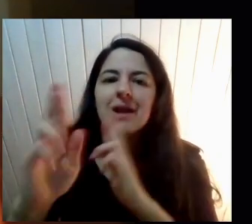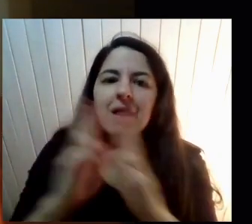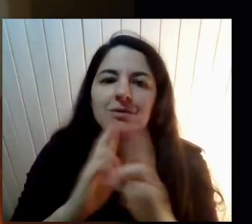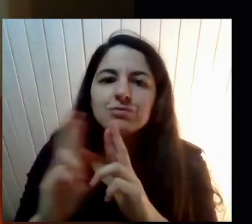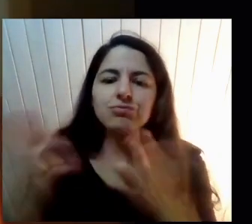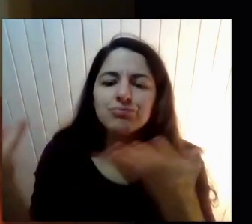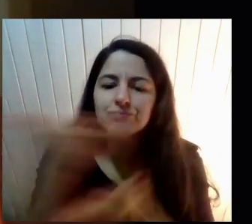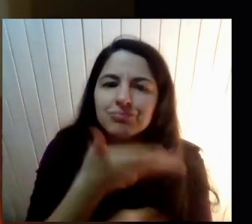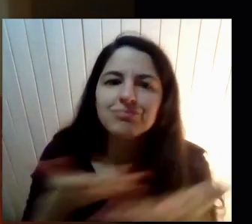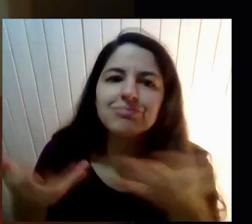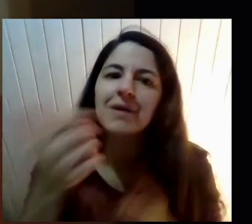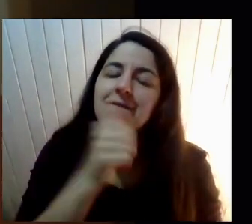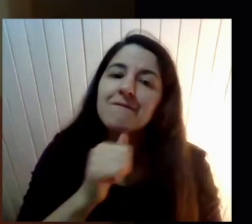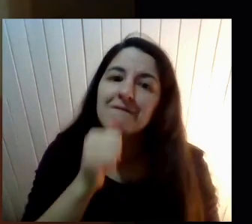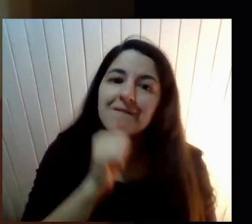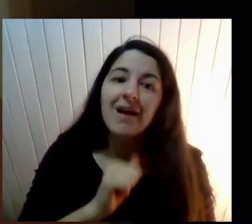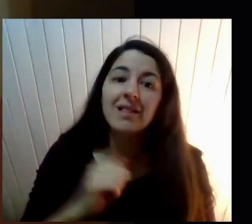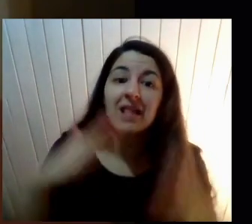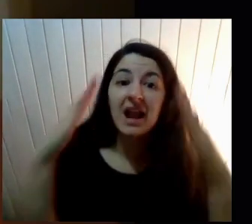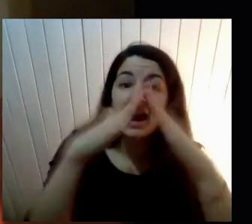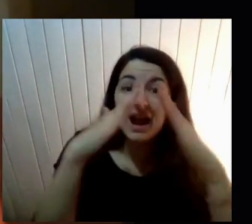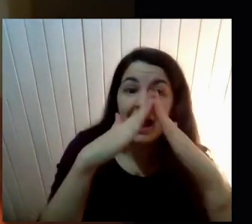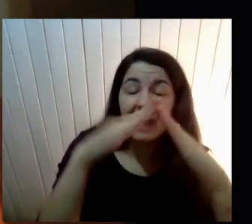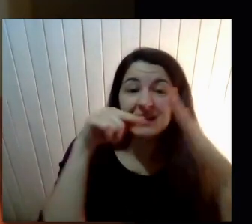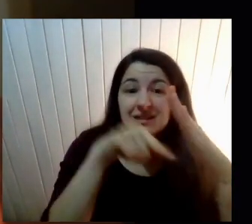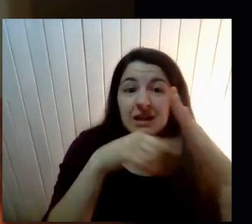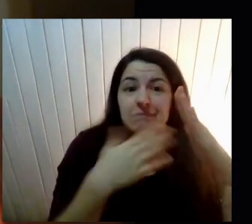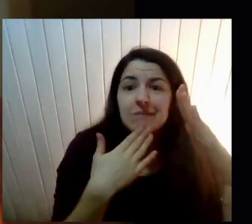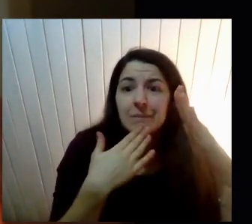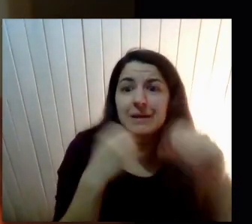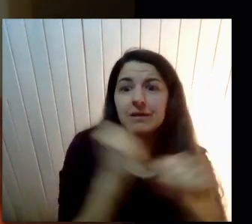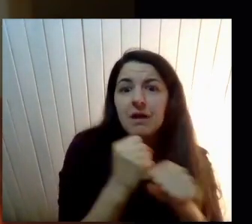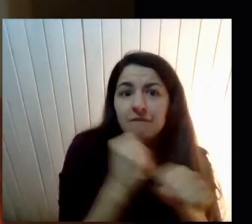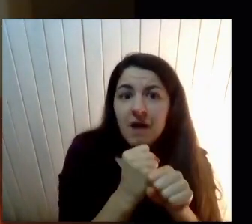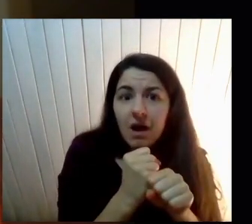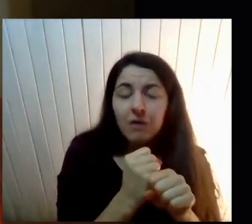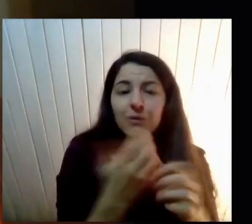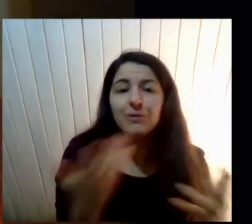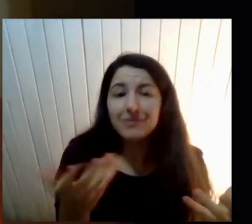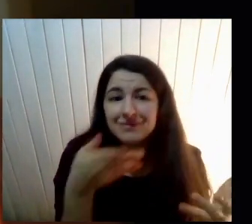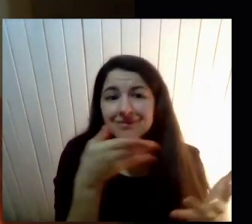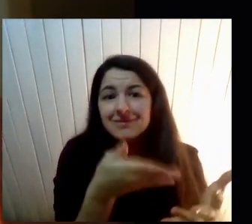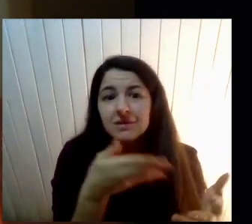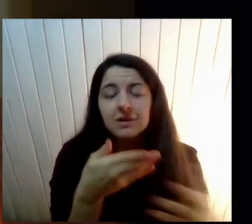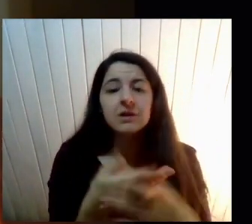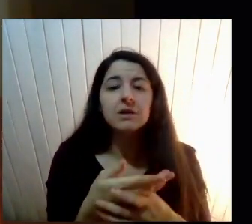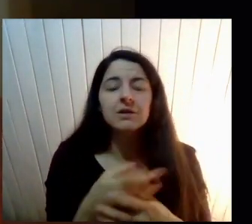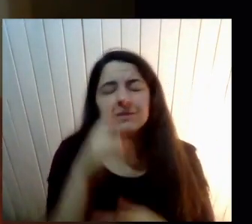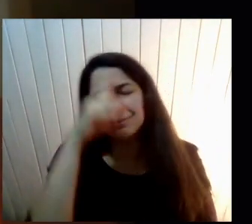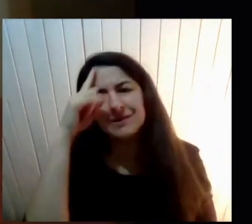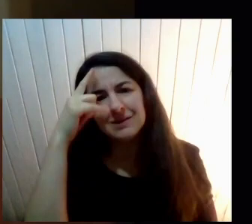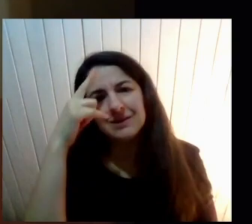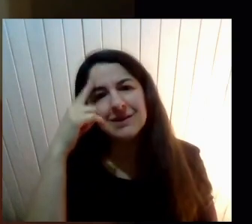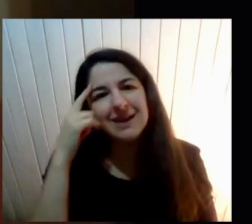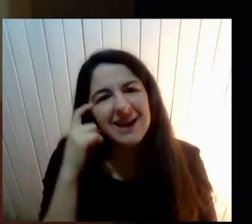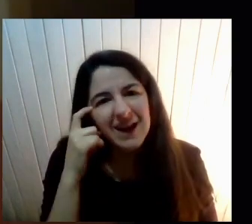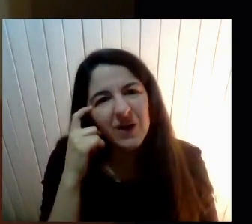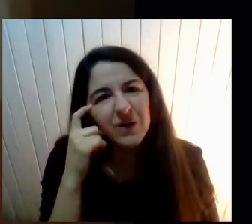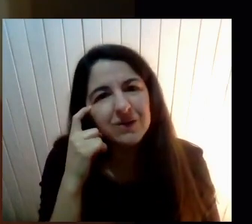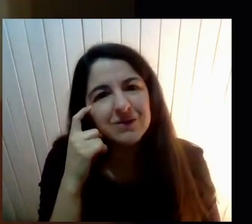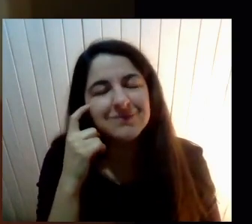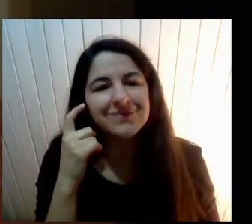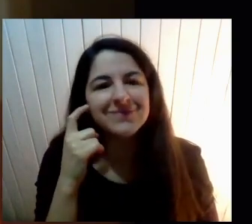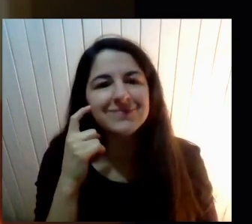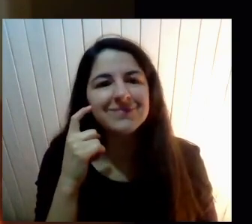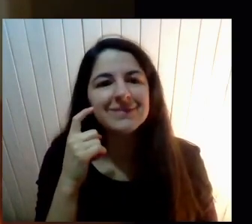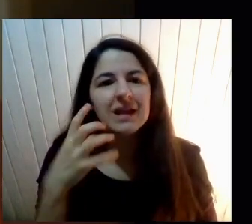nuestros hogares Ahora son hogares De trabajo Creo que más que nunca ¿Cierto? También La división sexual Del trabajo Se hace presente